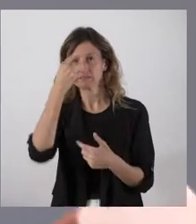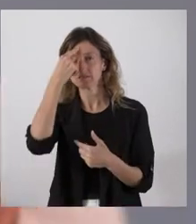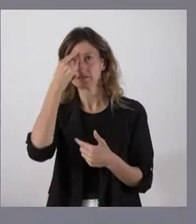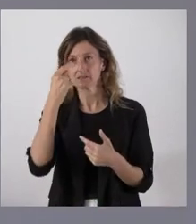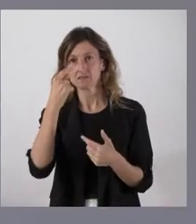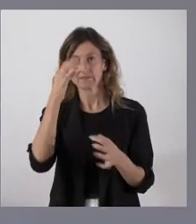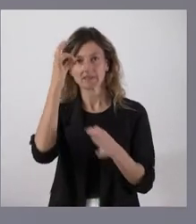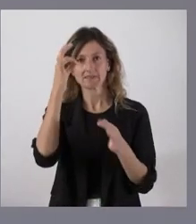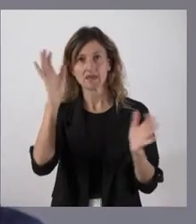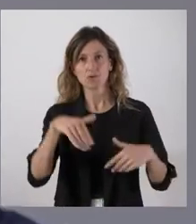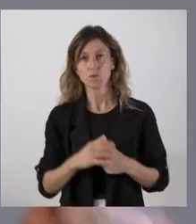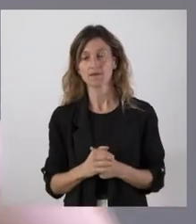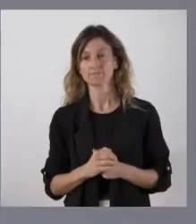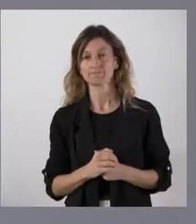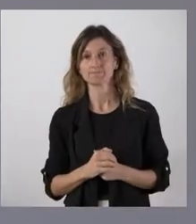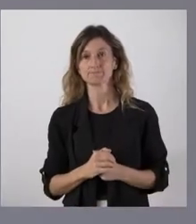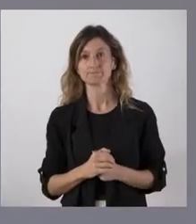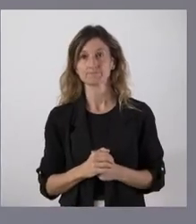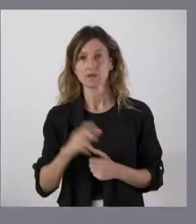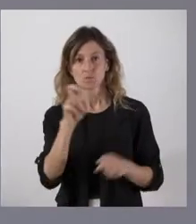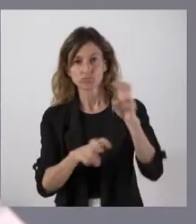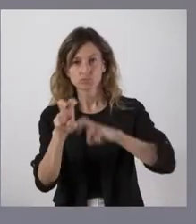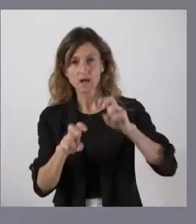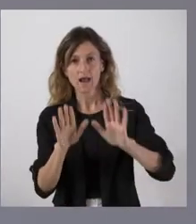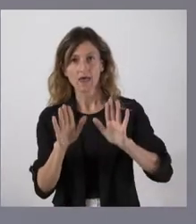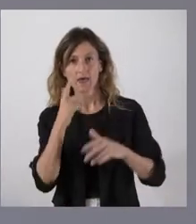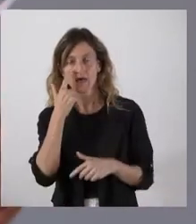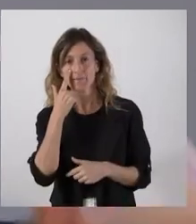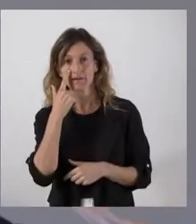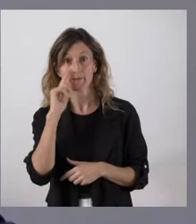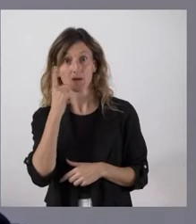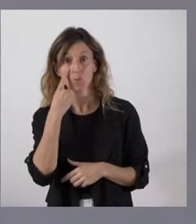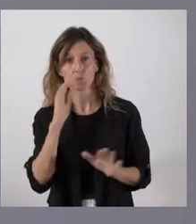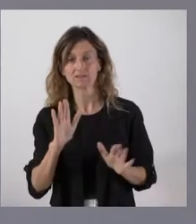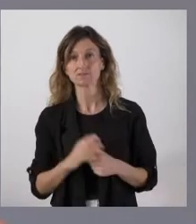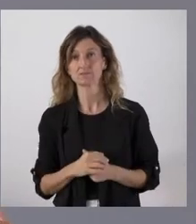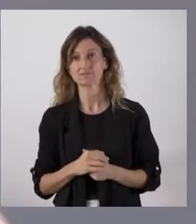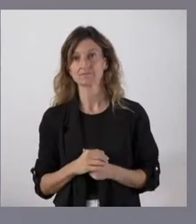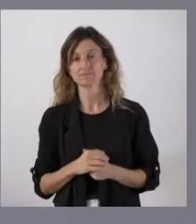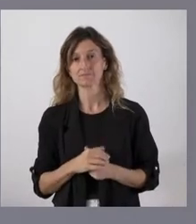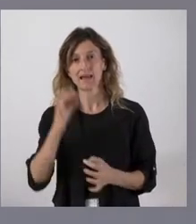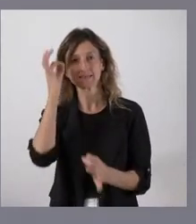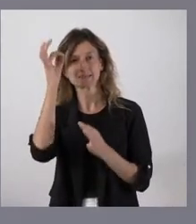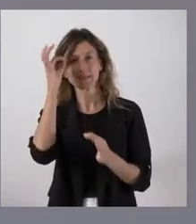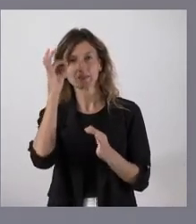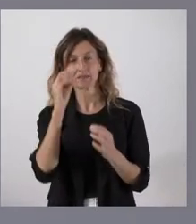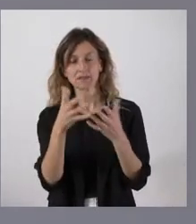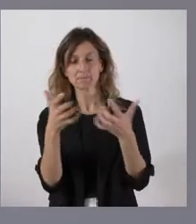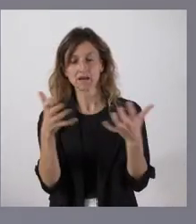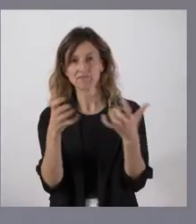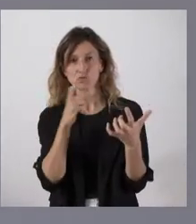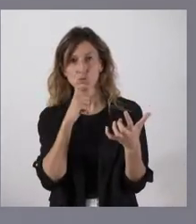tengo con el detalle que a lo mejor, si lo busco, lo encontraré naturalmente para verlo exactamente en qué párrafo.